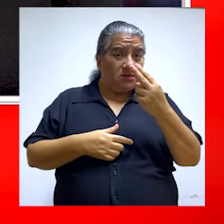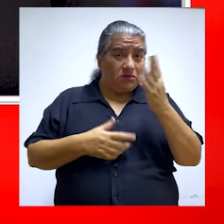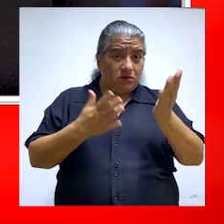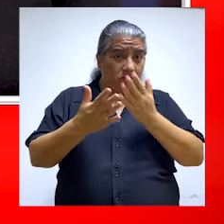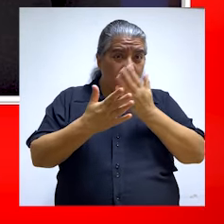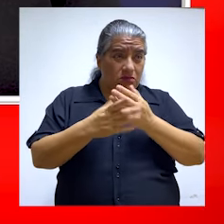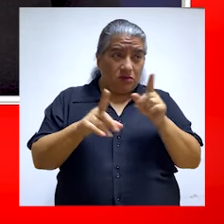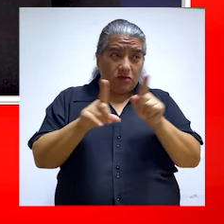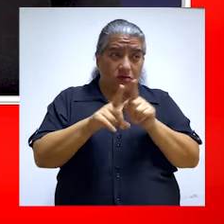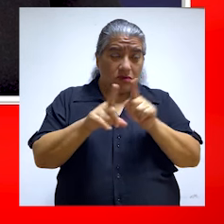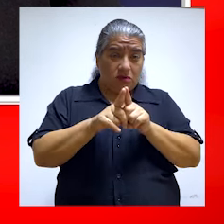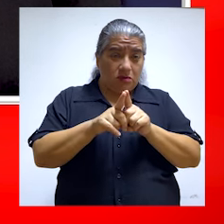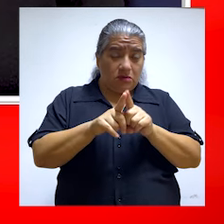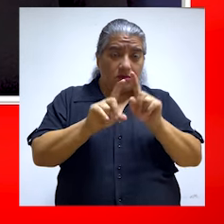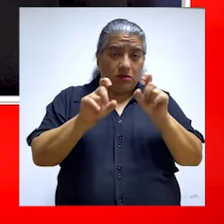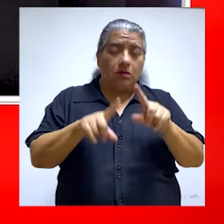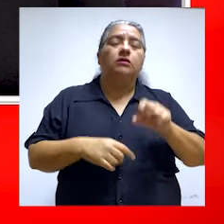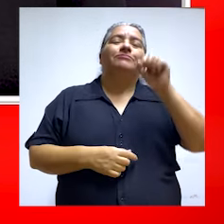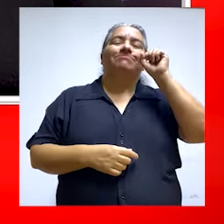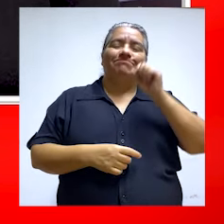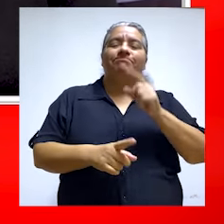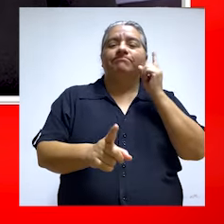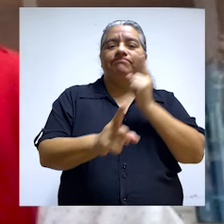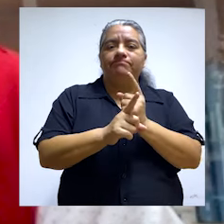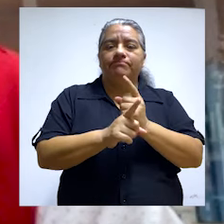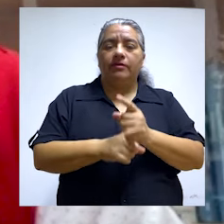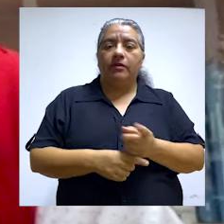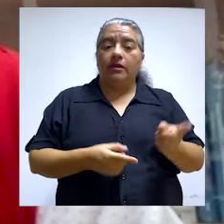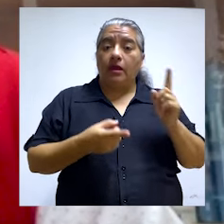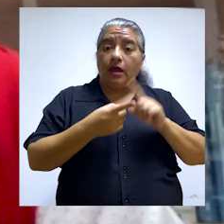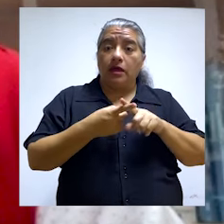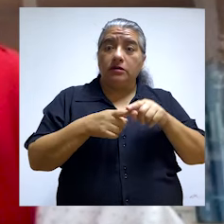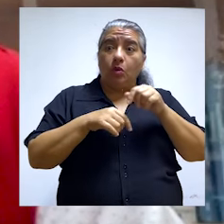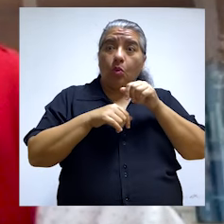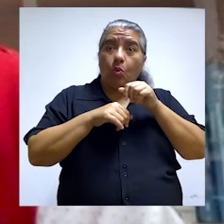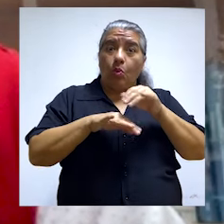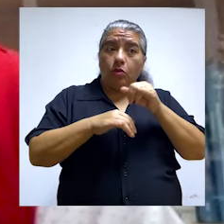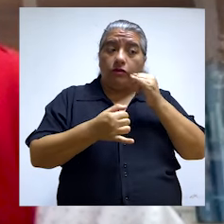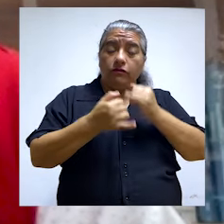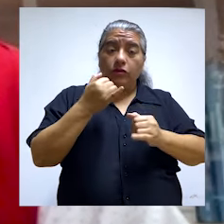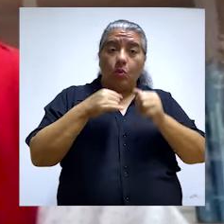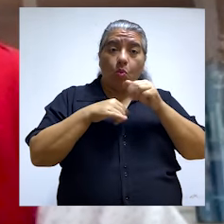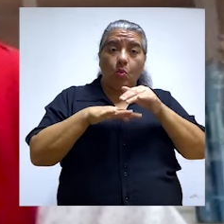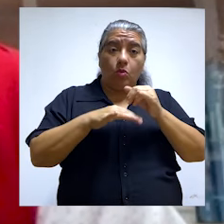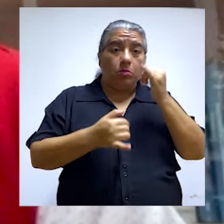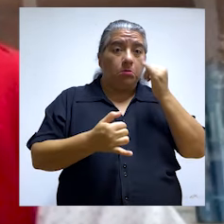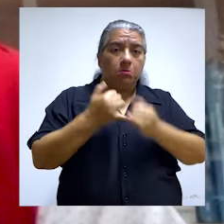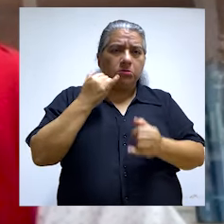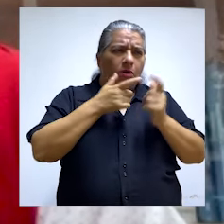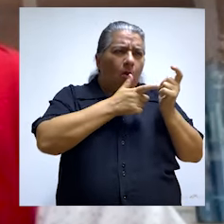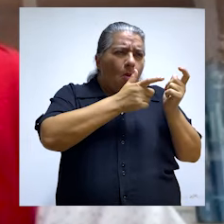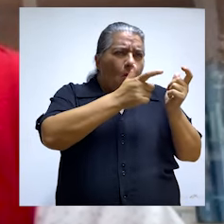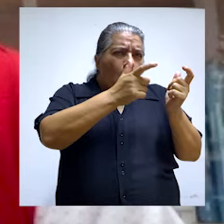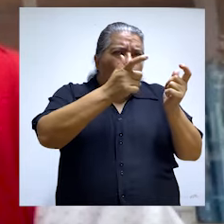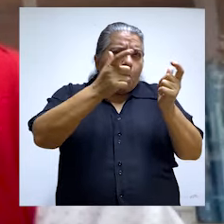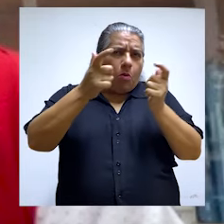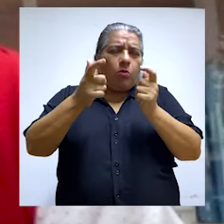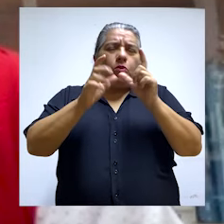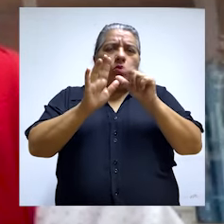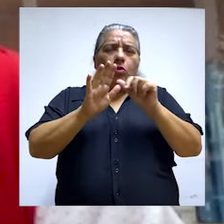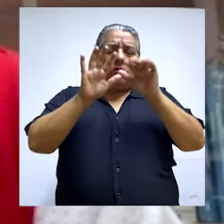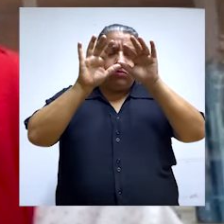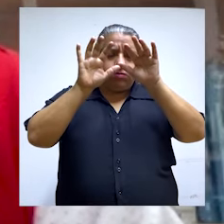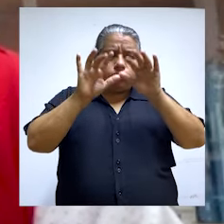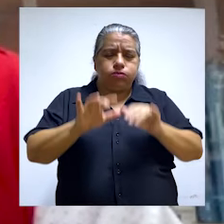existen estos mismos riesgos y deficiencias? Efectivamente, al mes de julio, que es la final de julio, la fecha en hemos cerrado nuestros